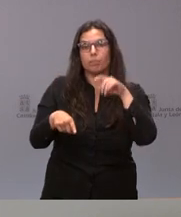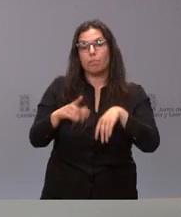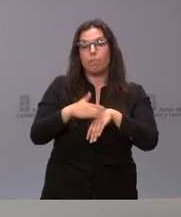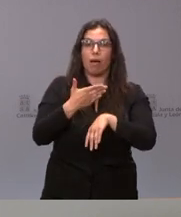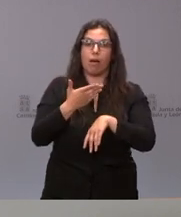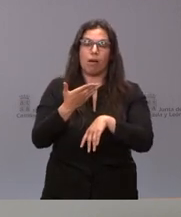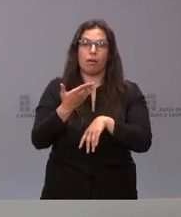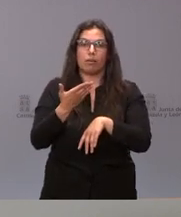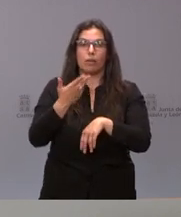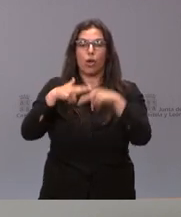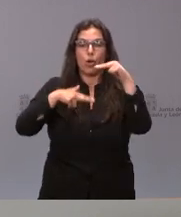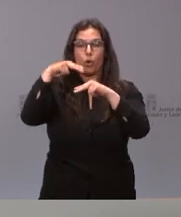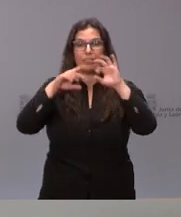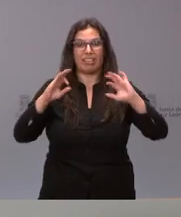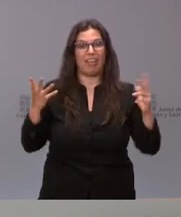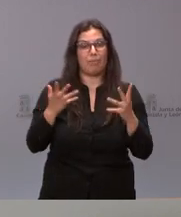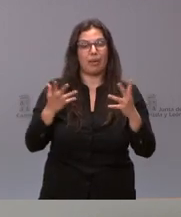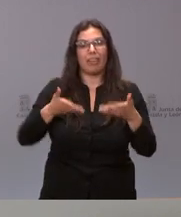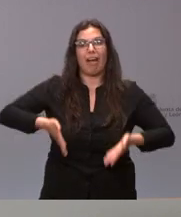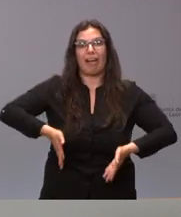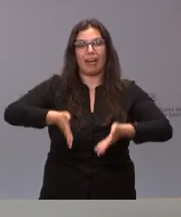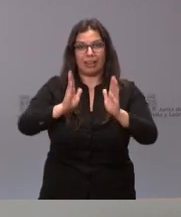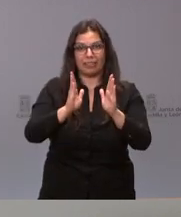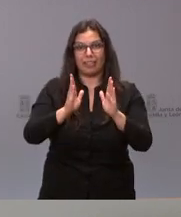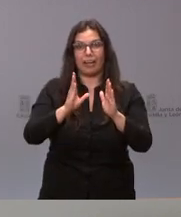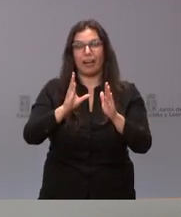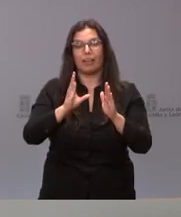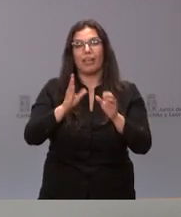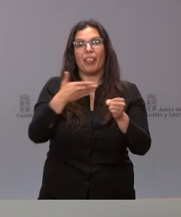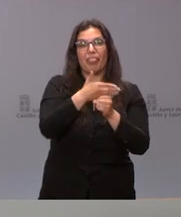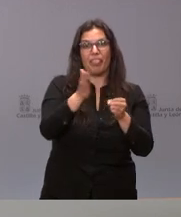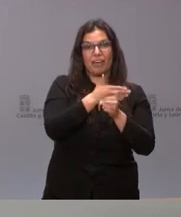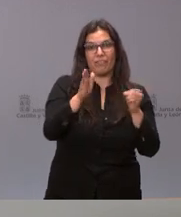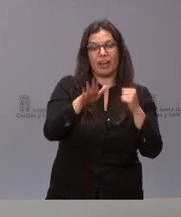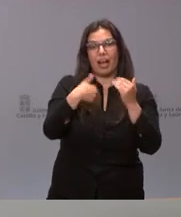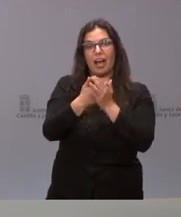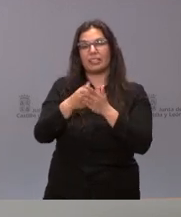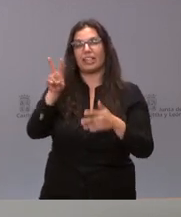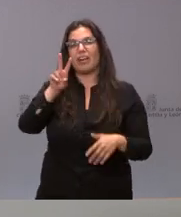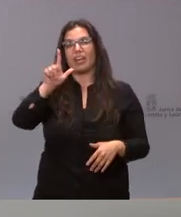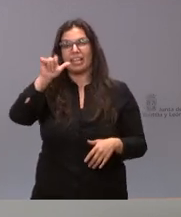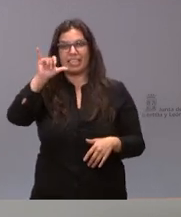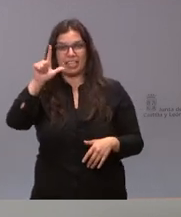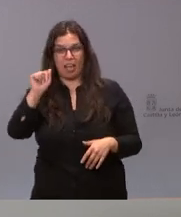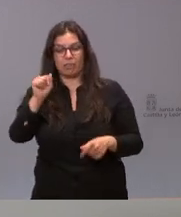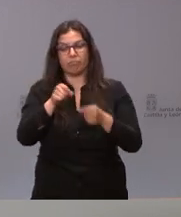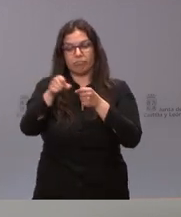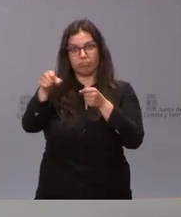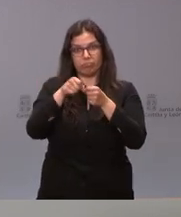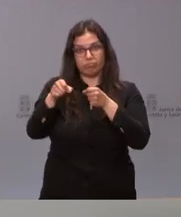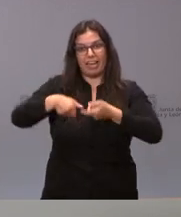las obras de emergencia de la carretera de Cervera de Pisuerga a Belilla del río Carrión con un presupuesto de